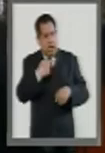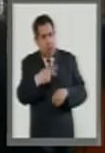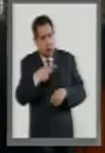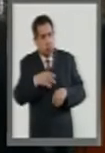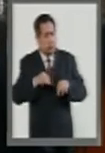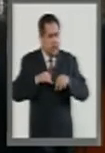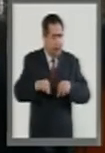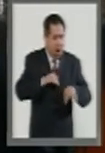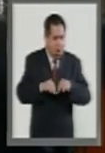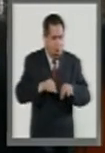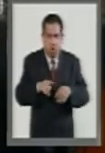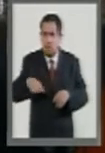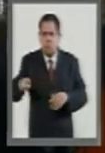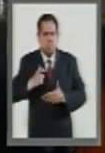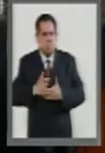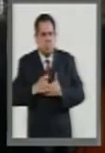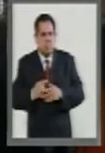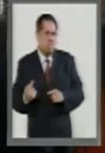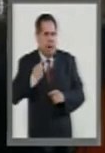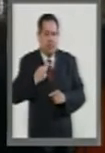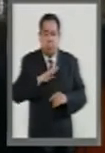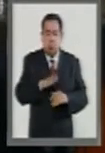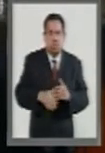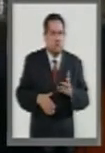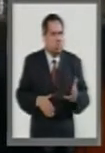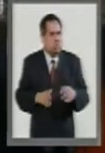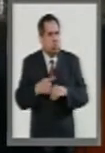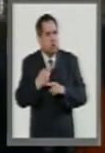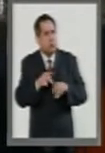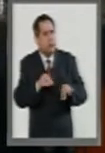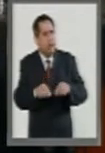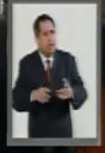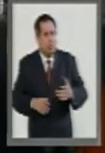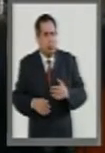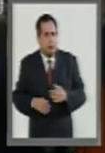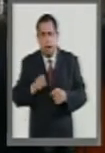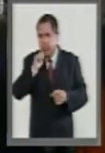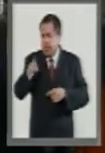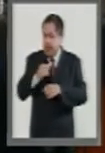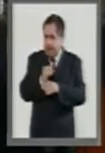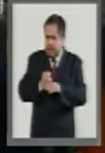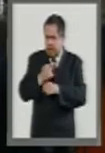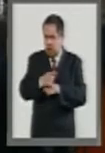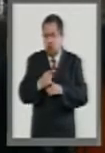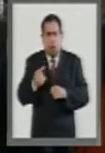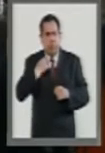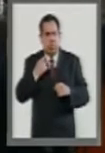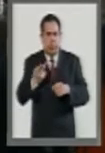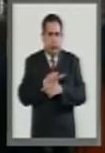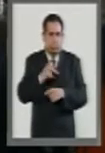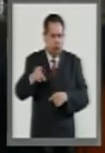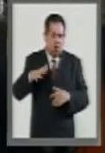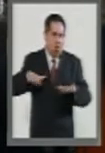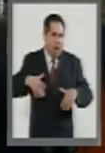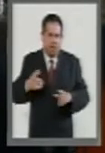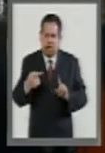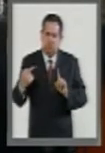ver con su profesión. Y segundo, la investigación de su homicidio, por cierto, Artero,